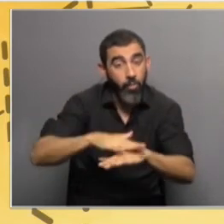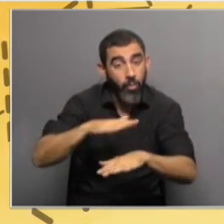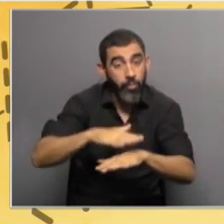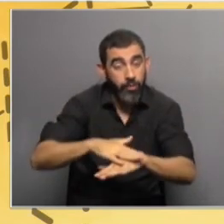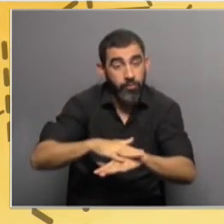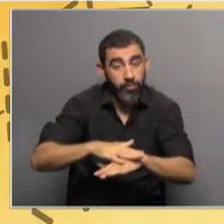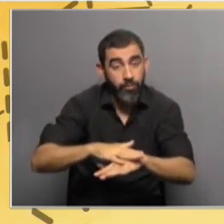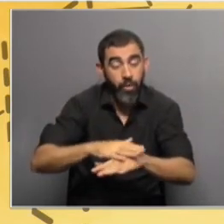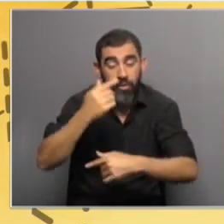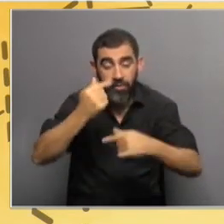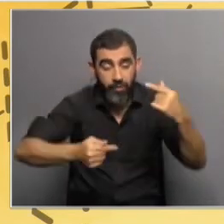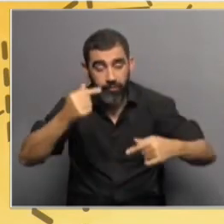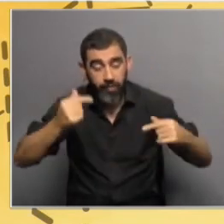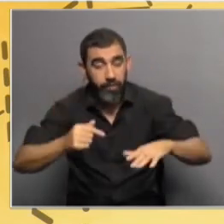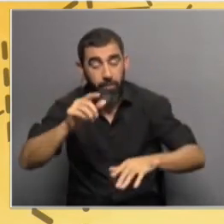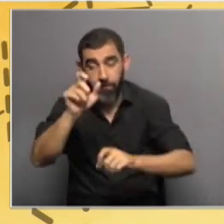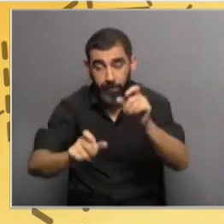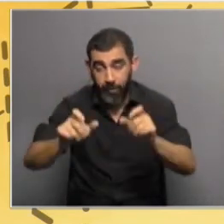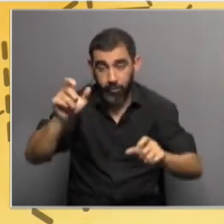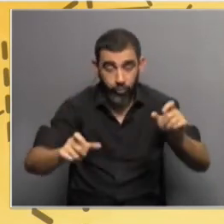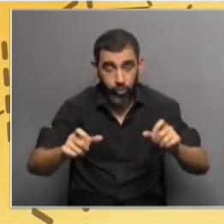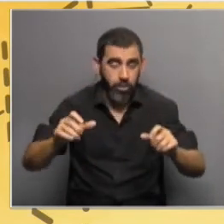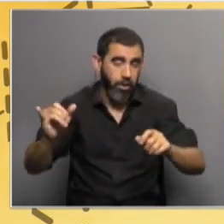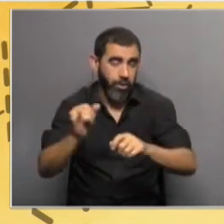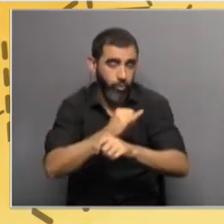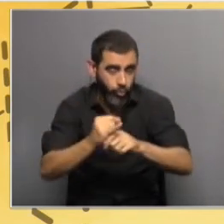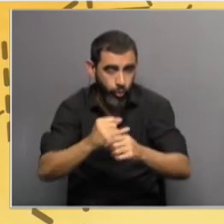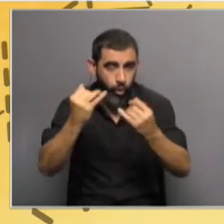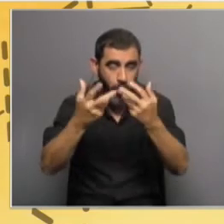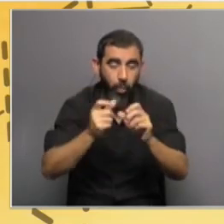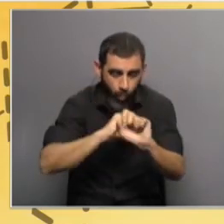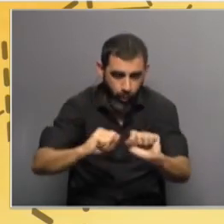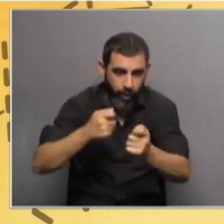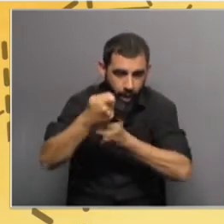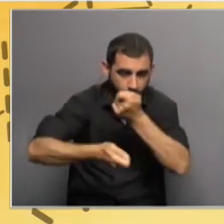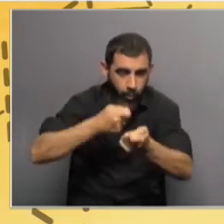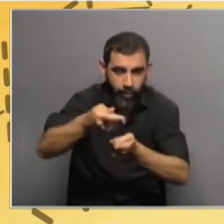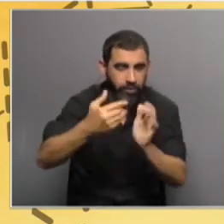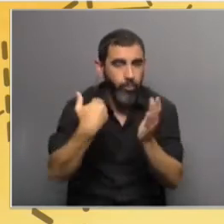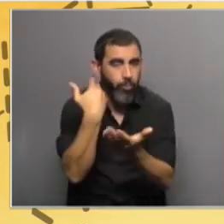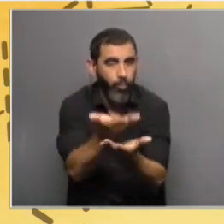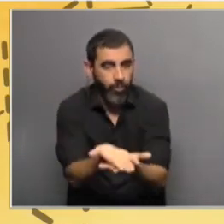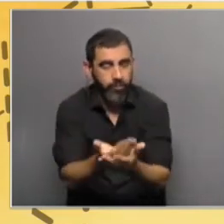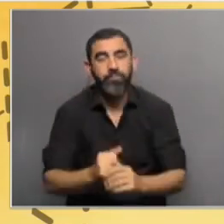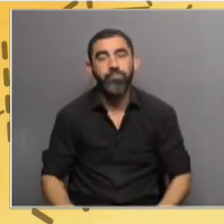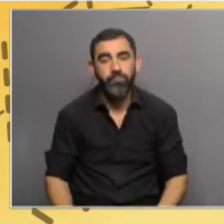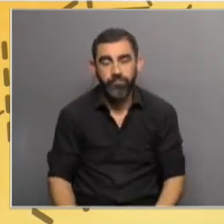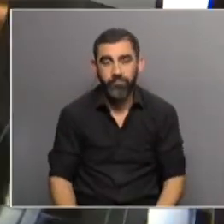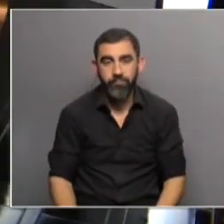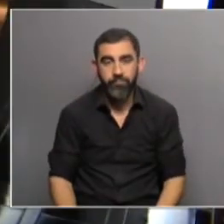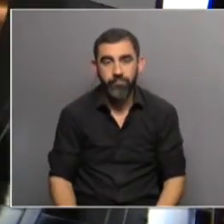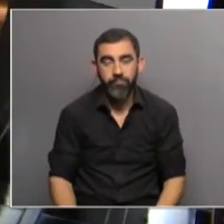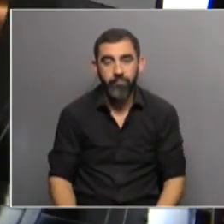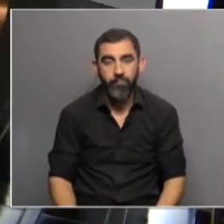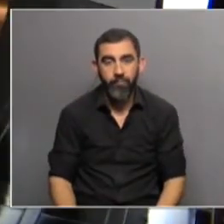la que los diferentes actores pueden hacer sus aportes a esta propuesta. Está bien. Mariana, ya en el